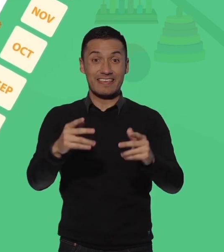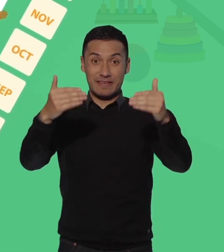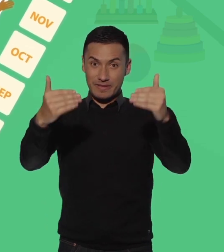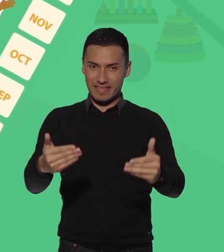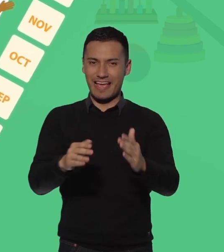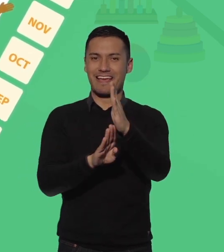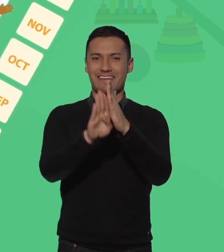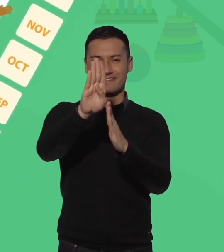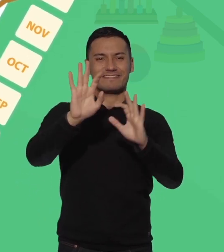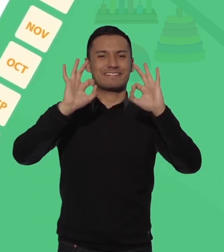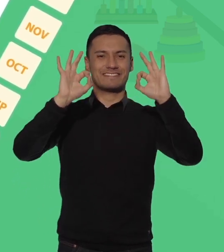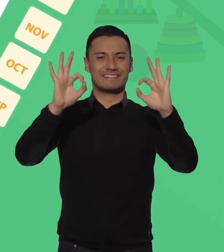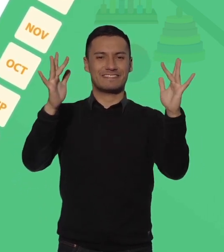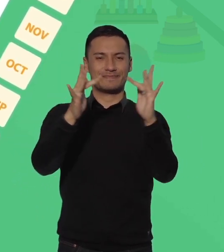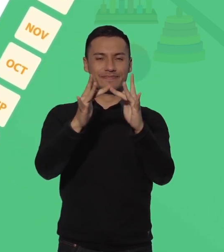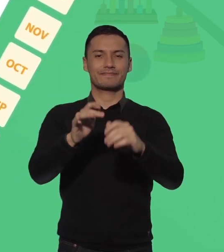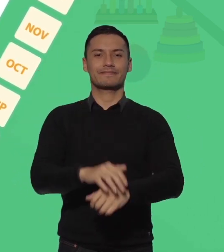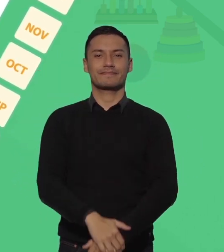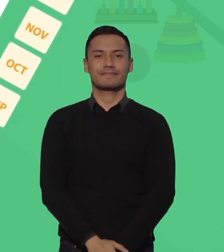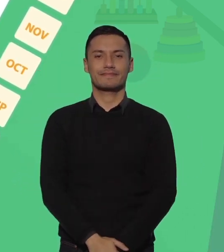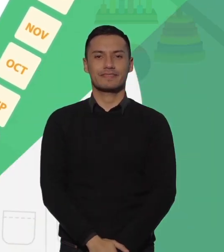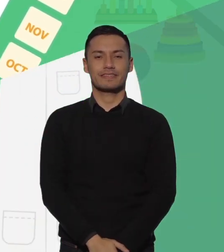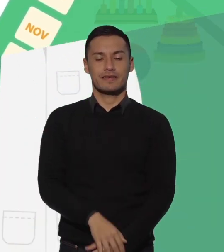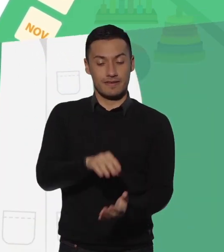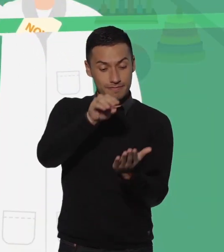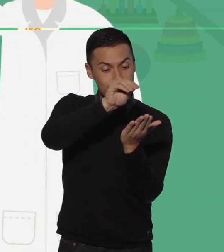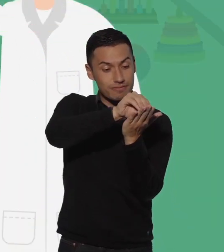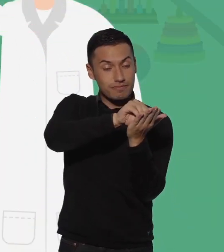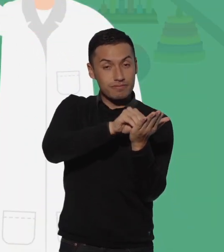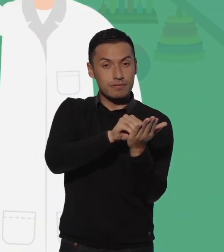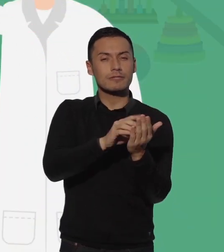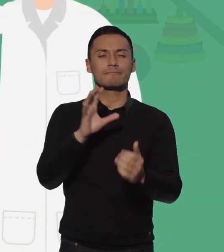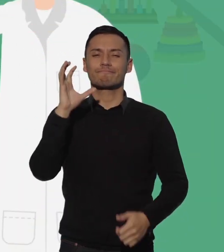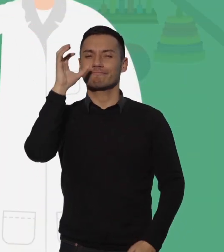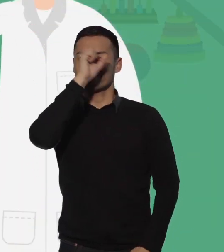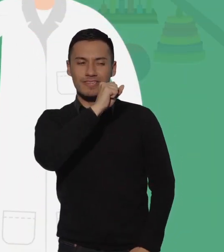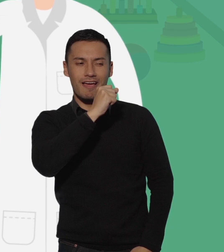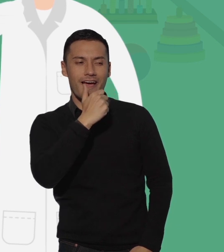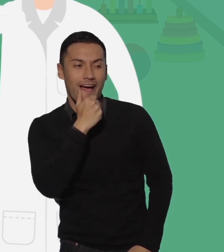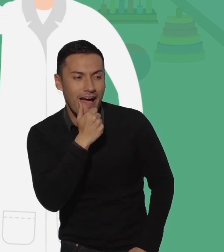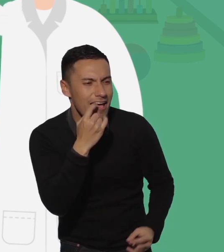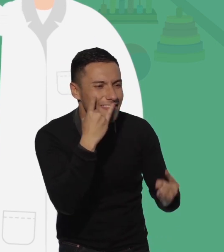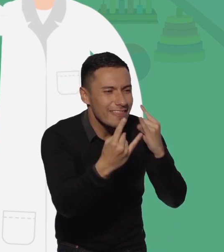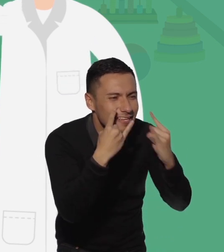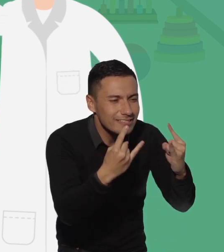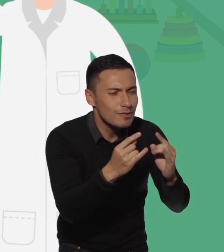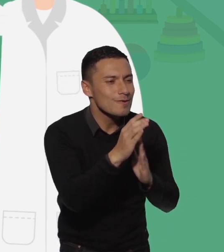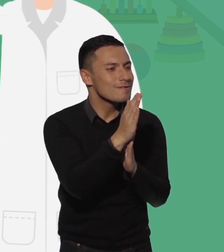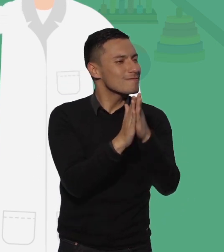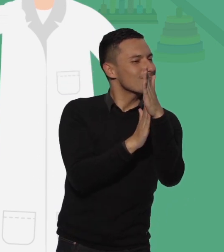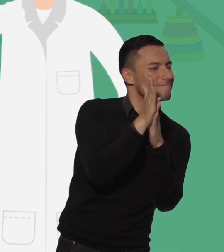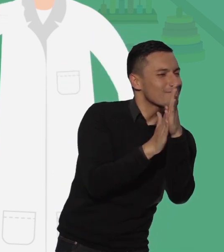discapacidad sea pertinente y de calidad. Para construir el PIAR es importante reconocer los intereses, expectativas y